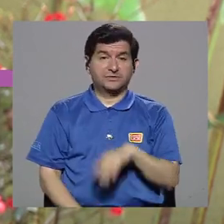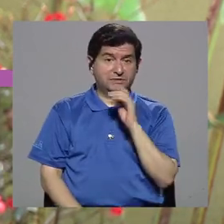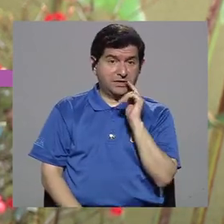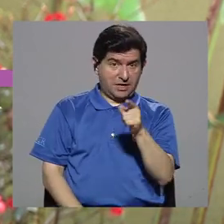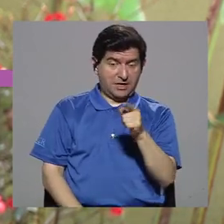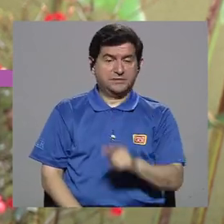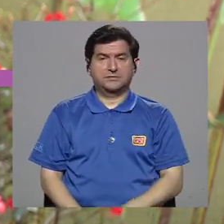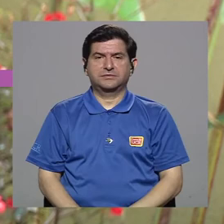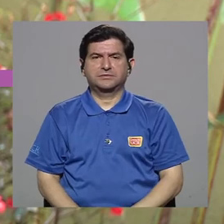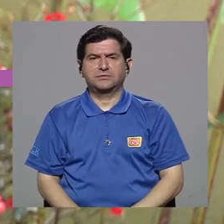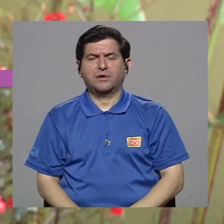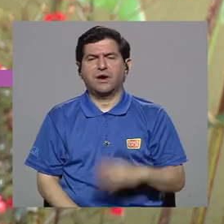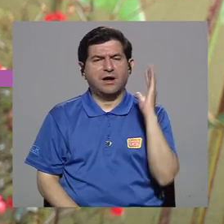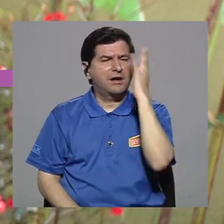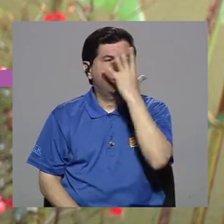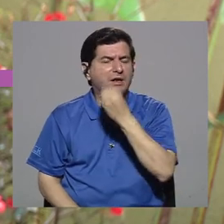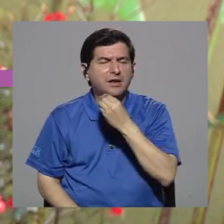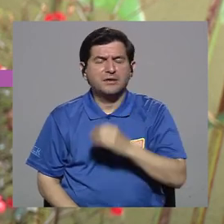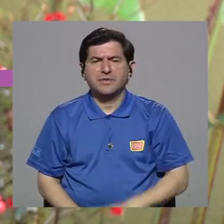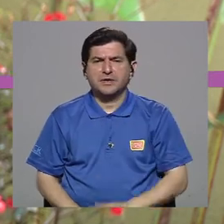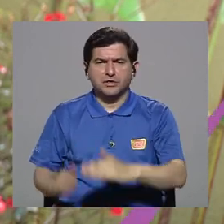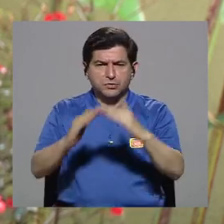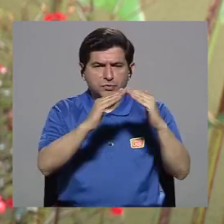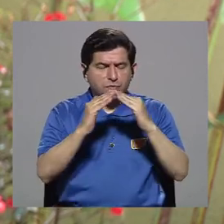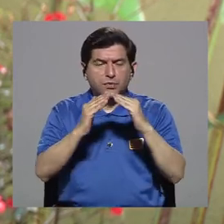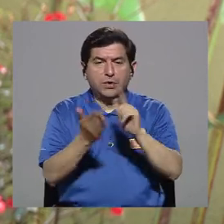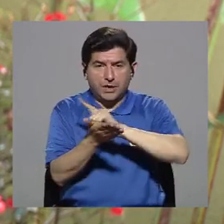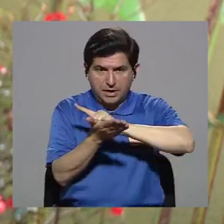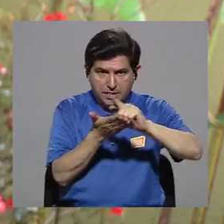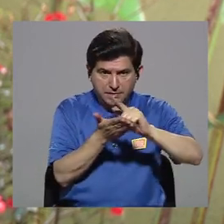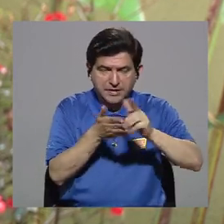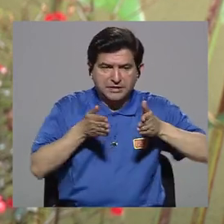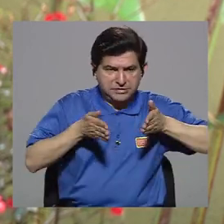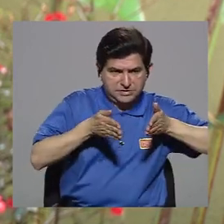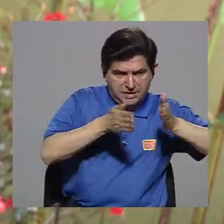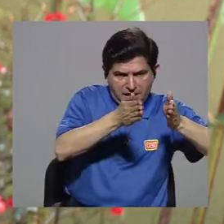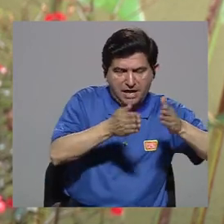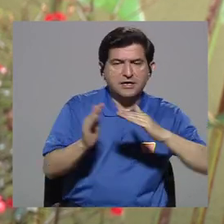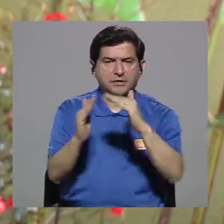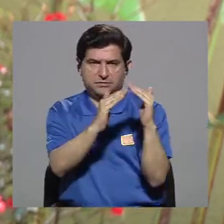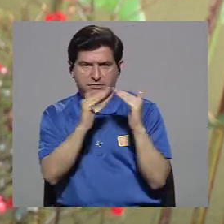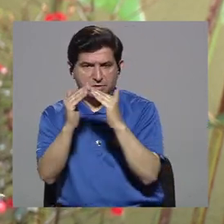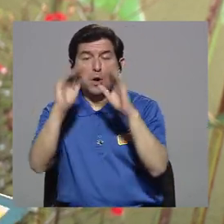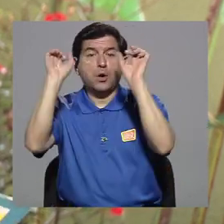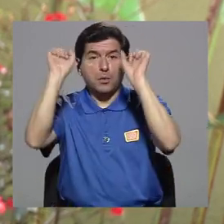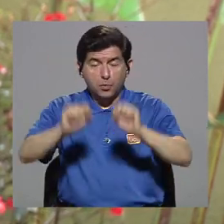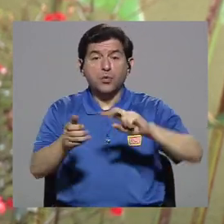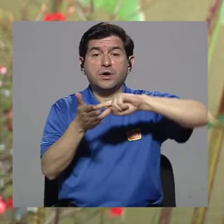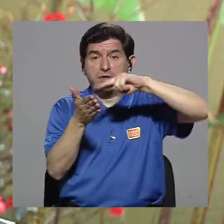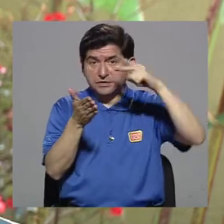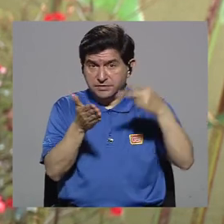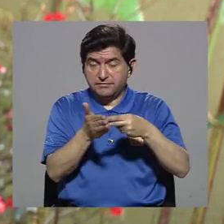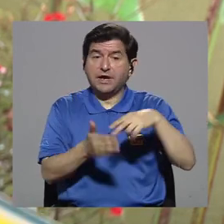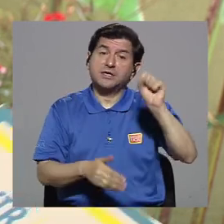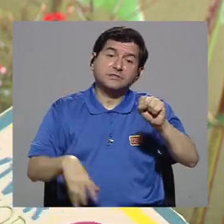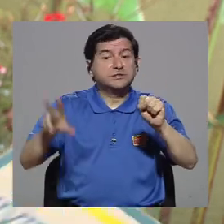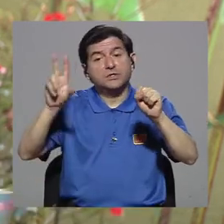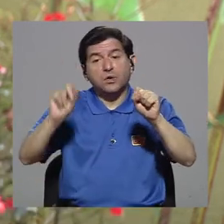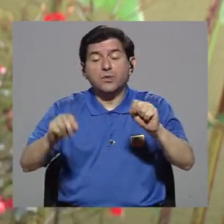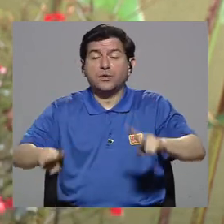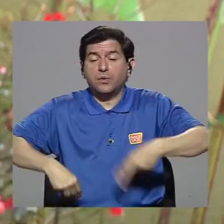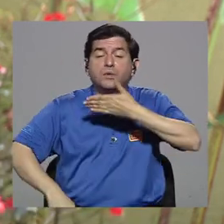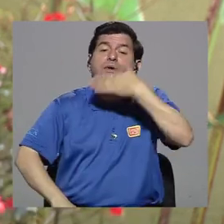Esto es, cómo el embellecimiento urbano y la limpieza de las calles y los barrios pueden traernos o no